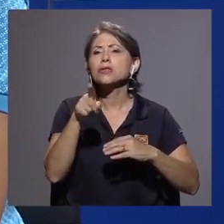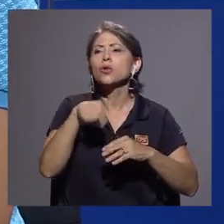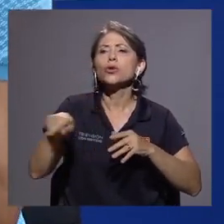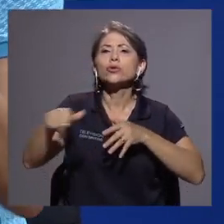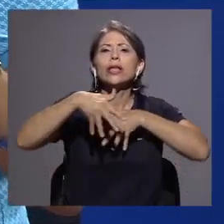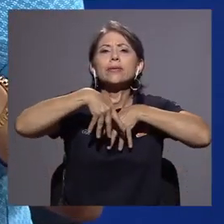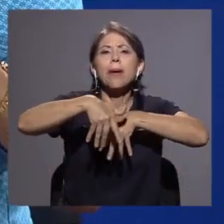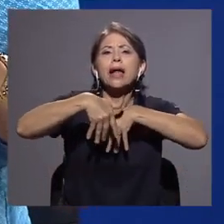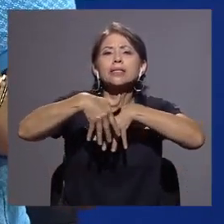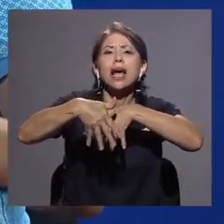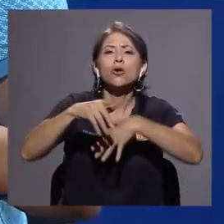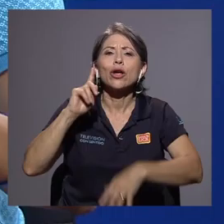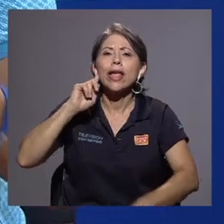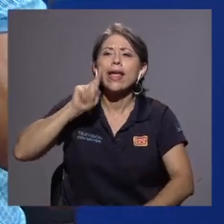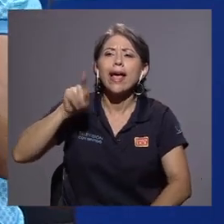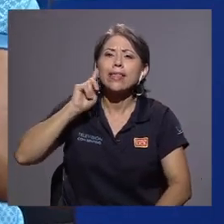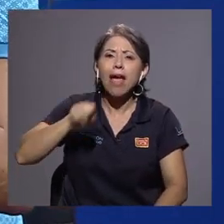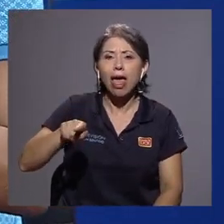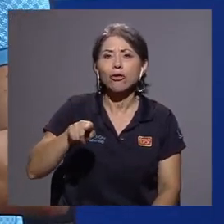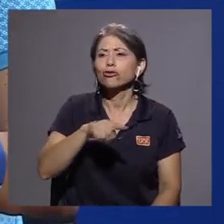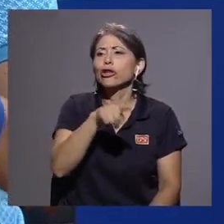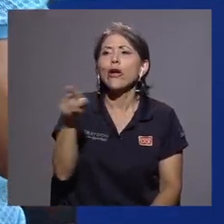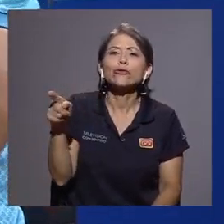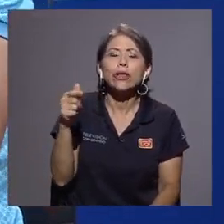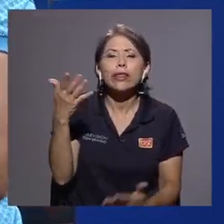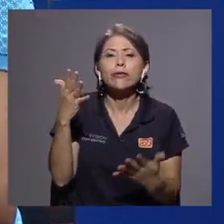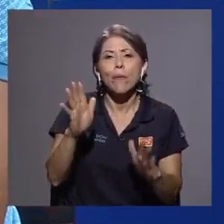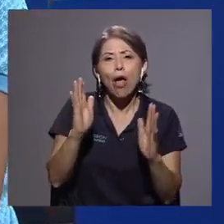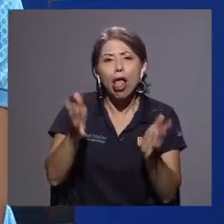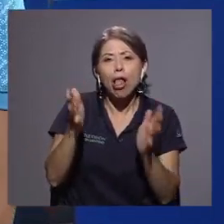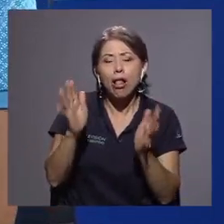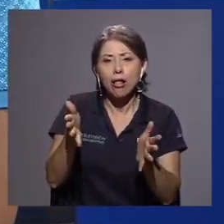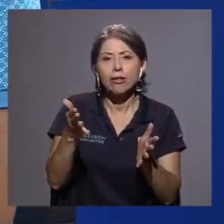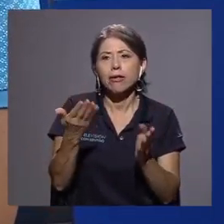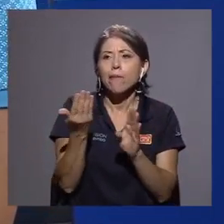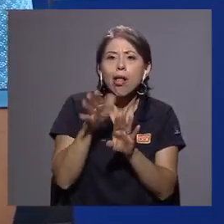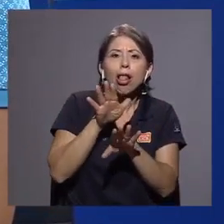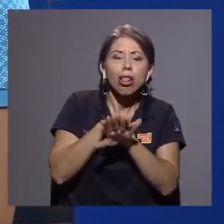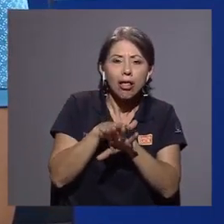marcharon engañados, que los embobaron, que les mintieron.